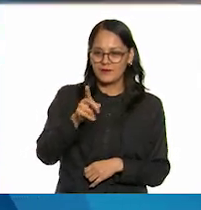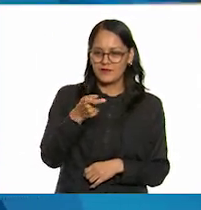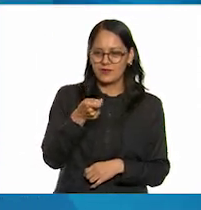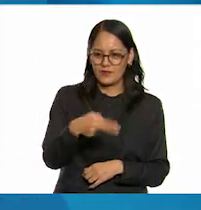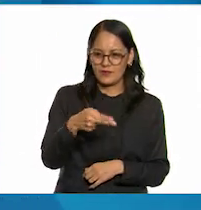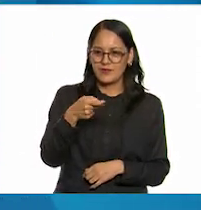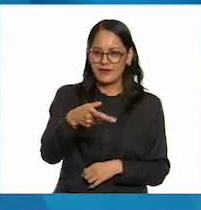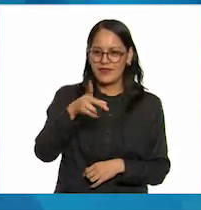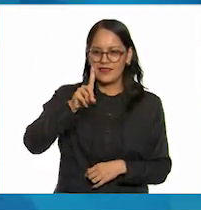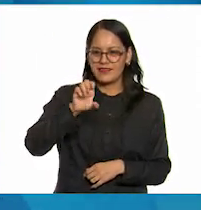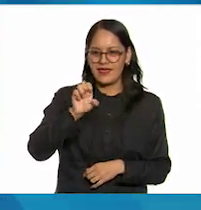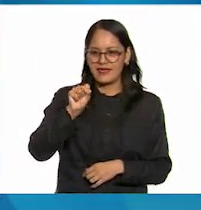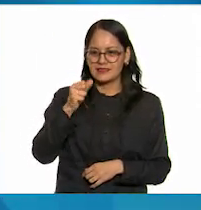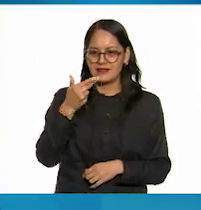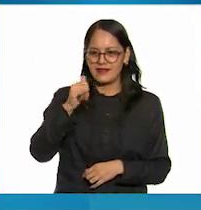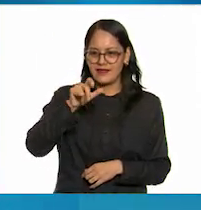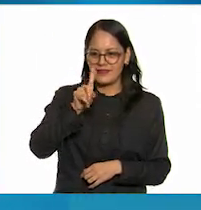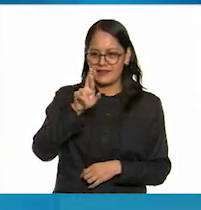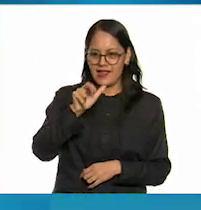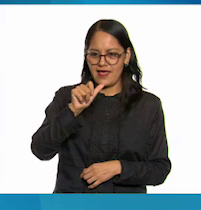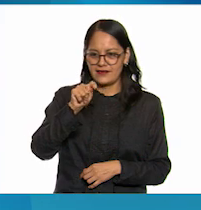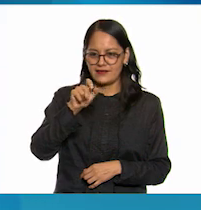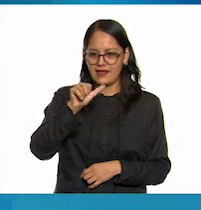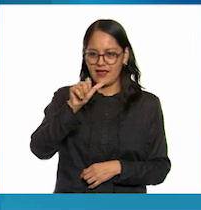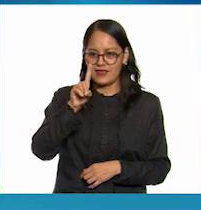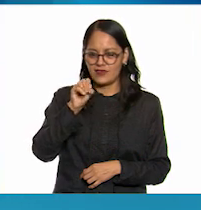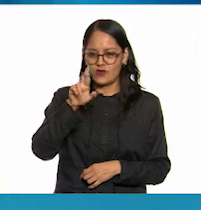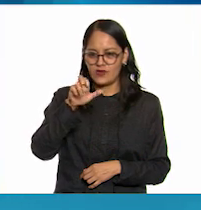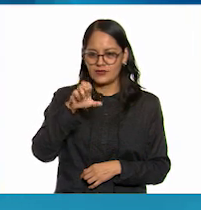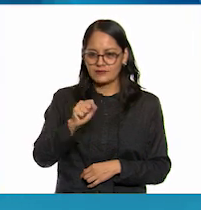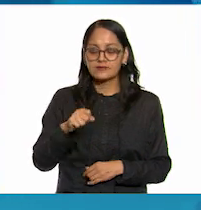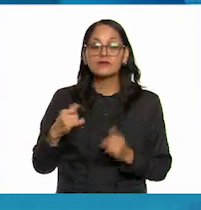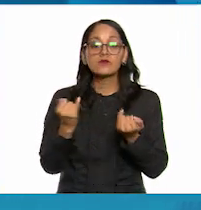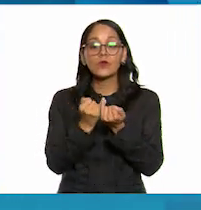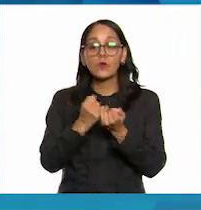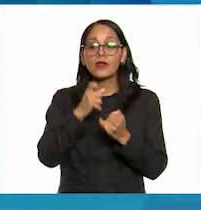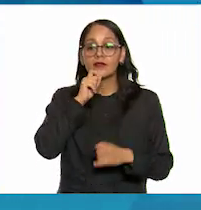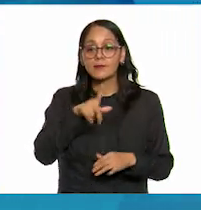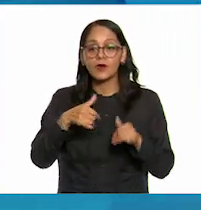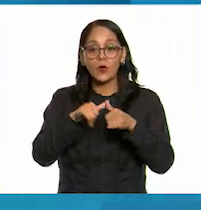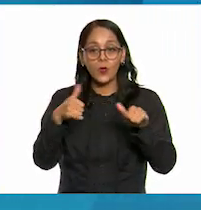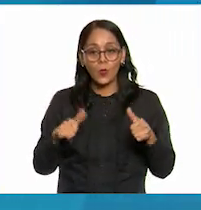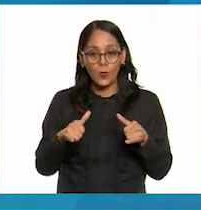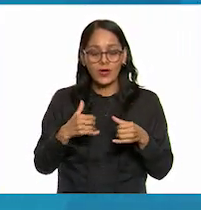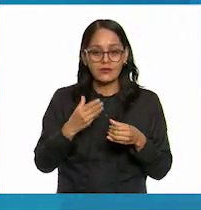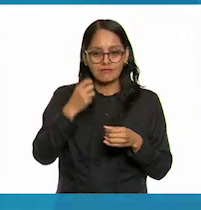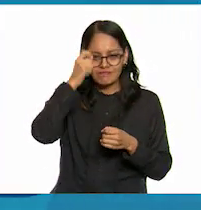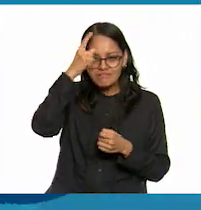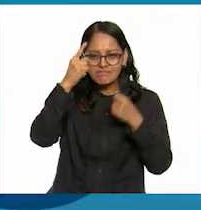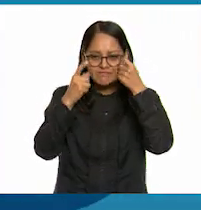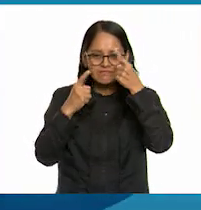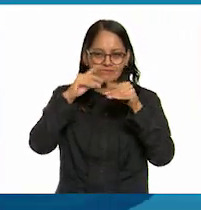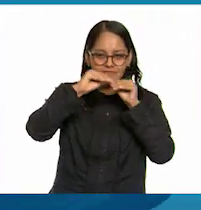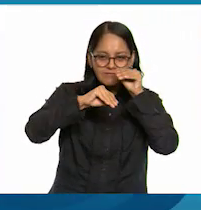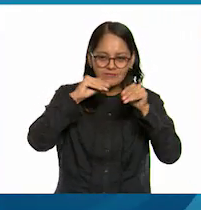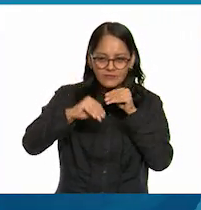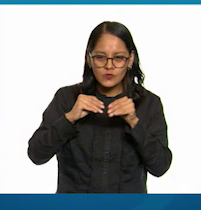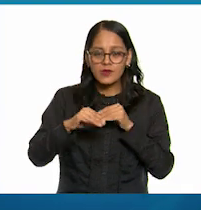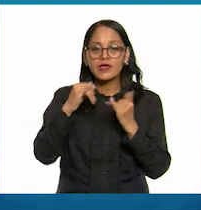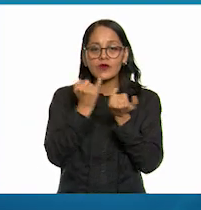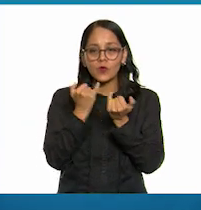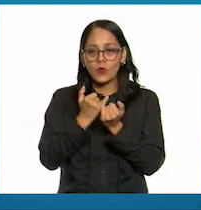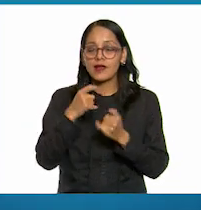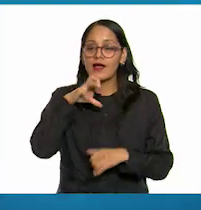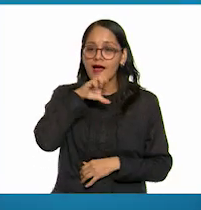también recuerdo que analizamos diseñamos y construimos juguetes que aprovechan la transferencia de energía por calor y